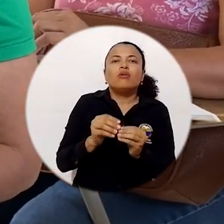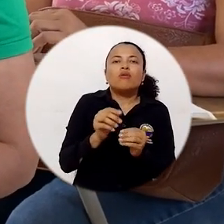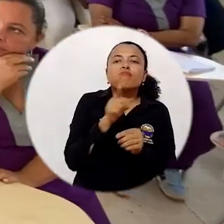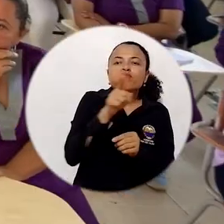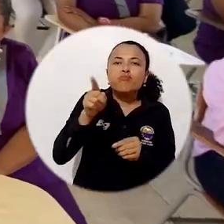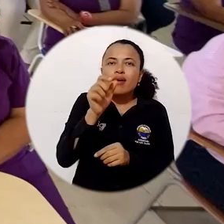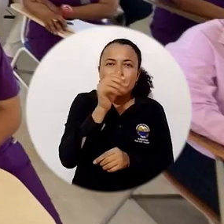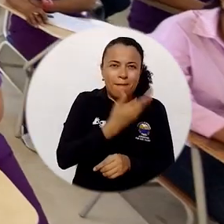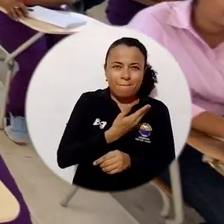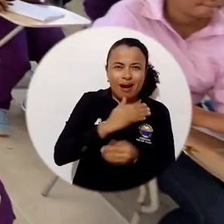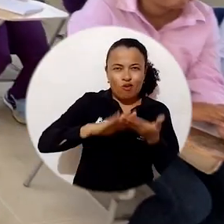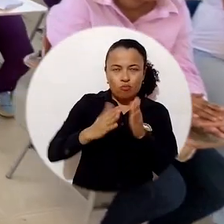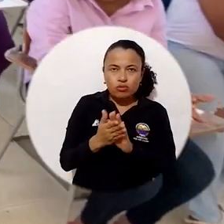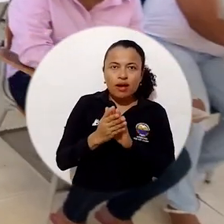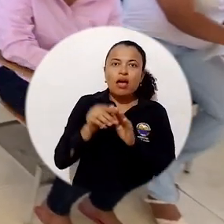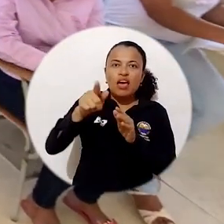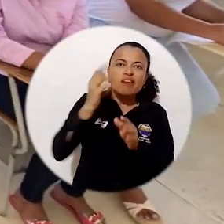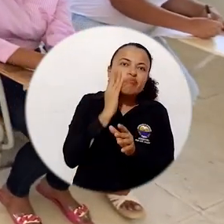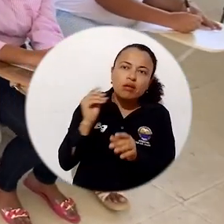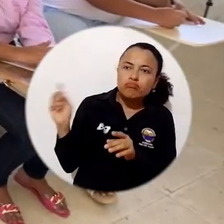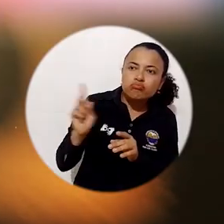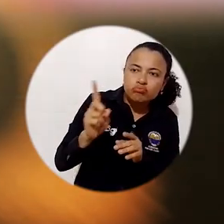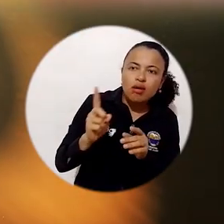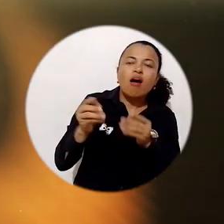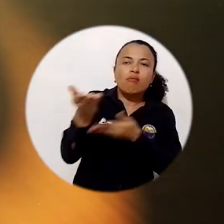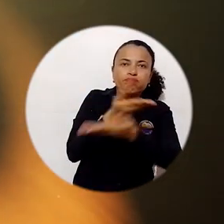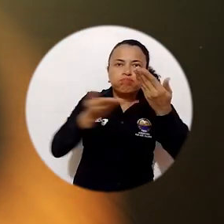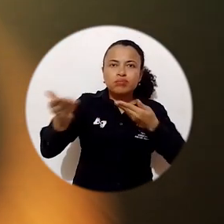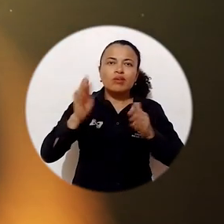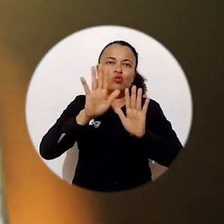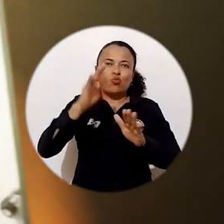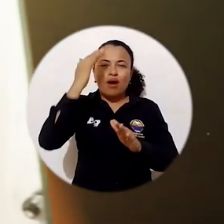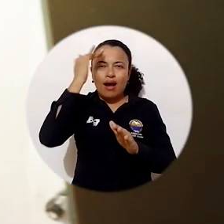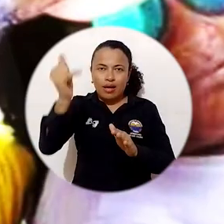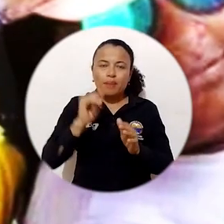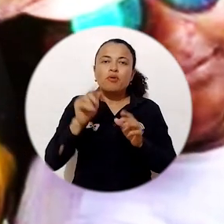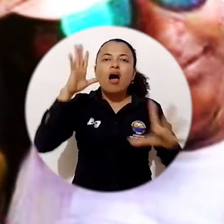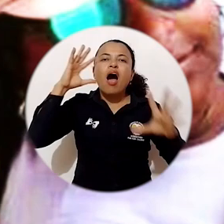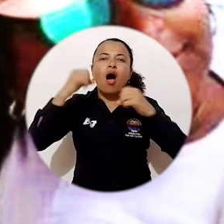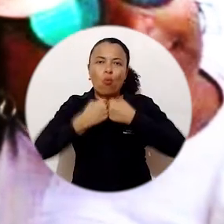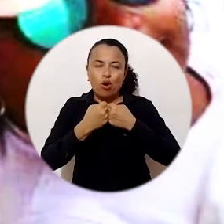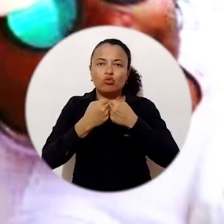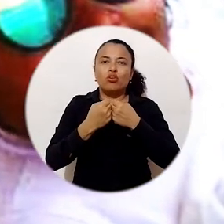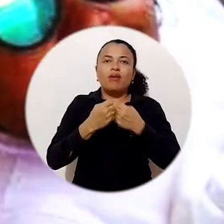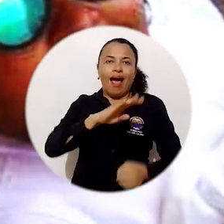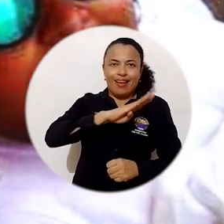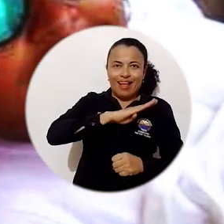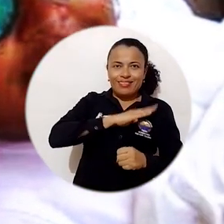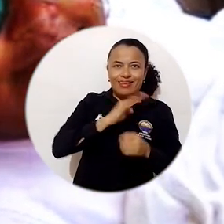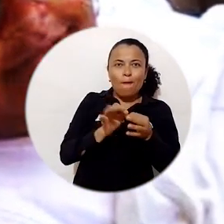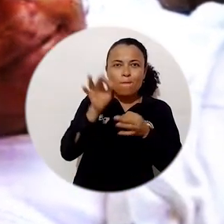convalidaron sus conocimientos por experiencia, gracias a un convenio de cooperación entre la Alma Mater y la Alcaldía